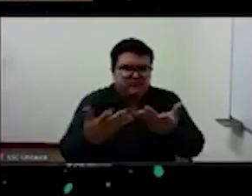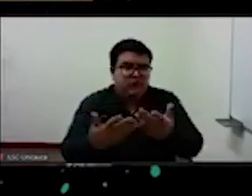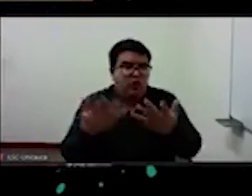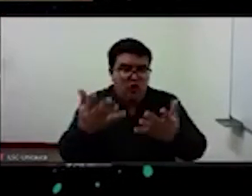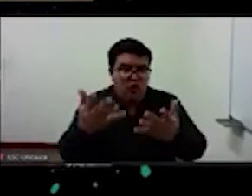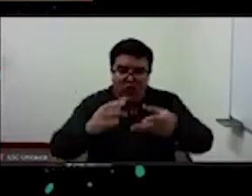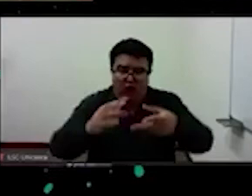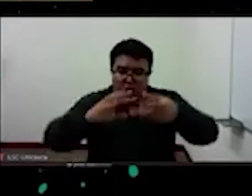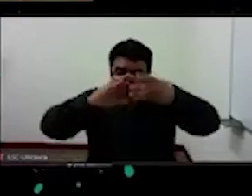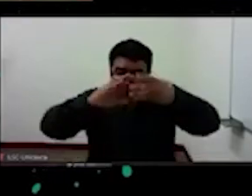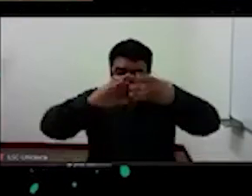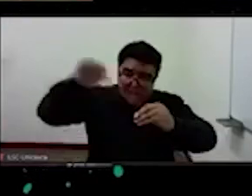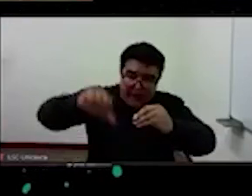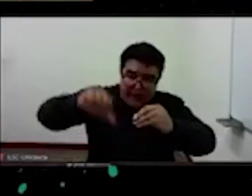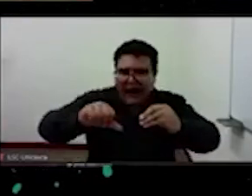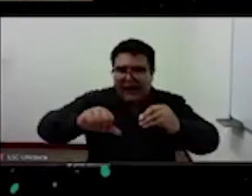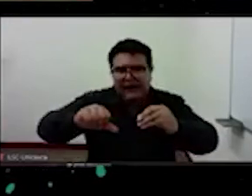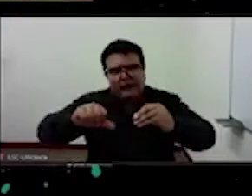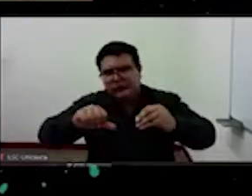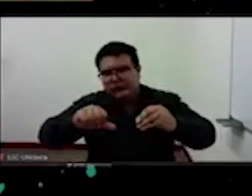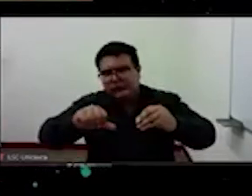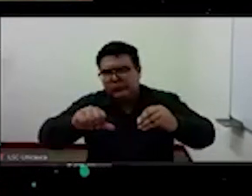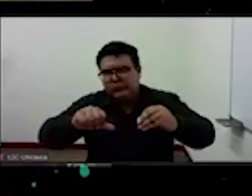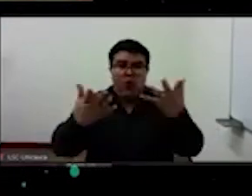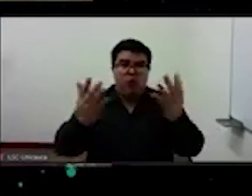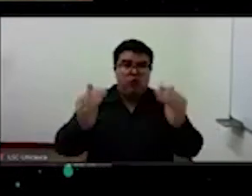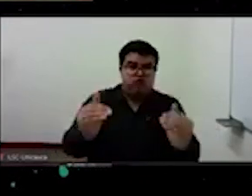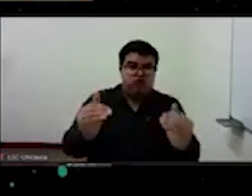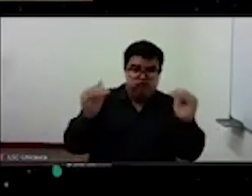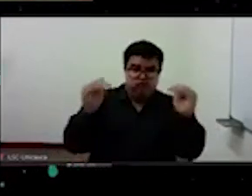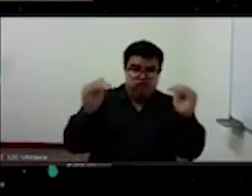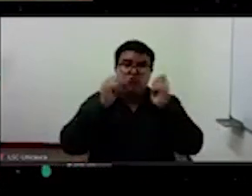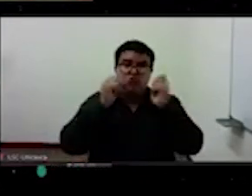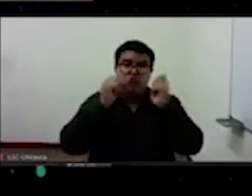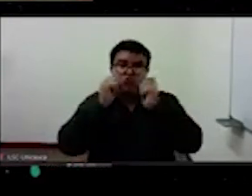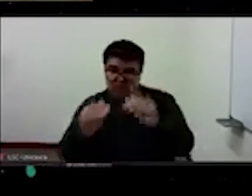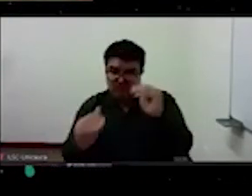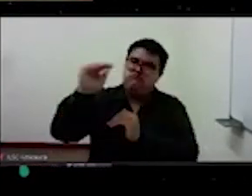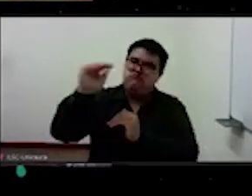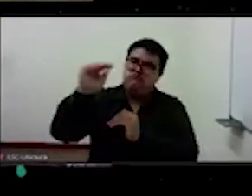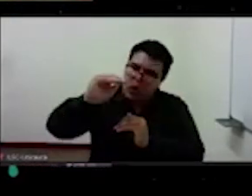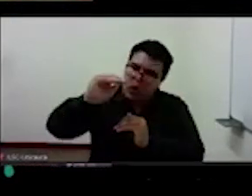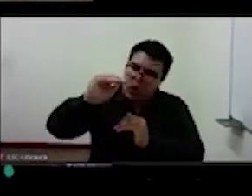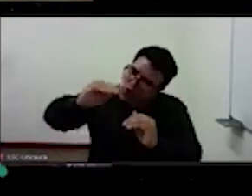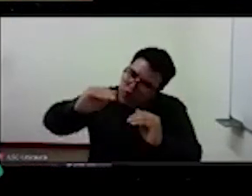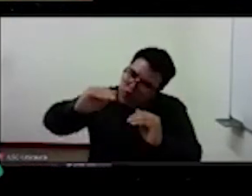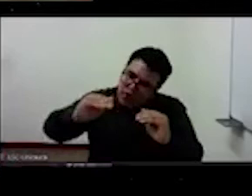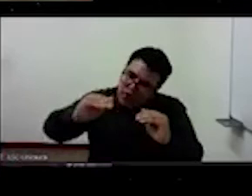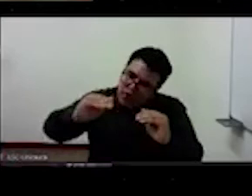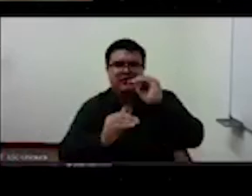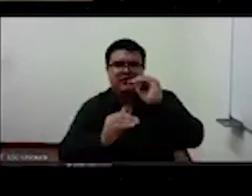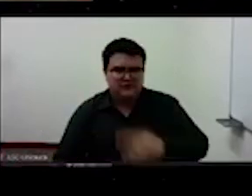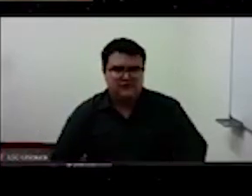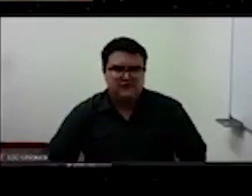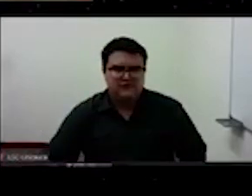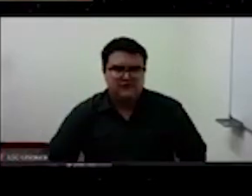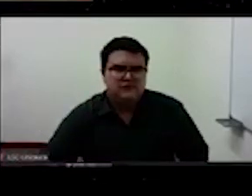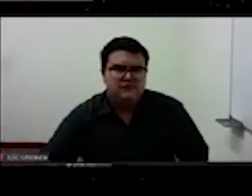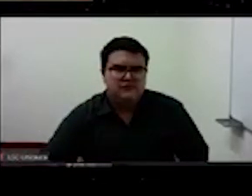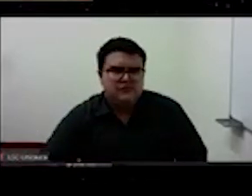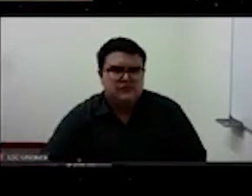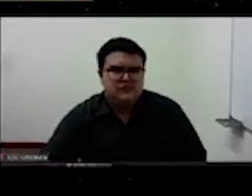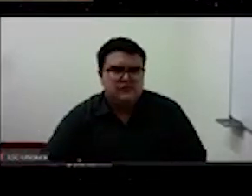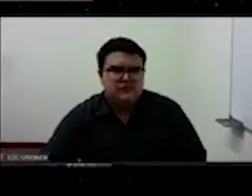sea solo humana por ejemplo he dicho antes que el